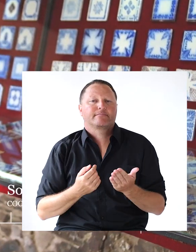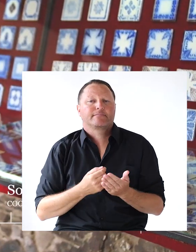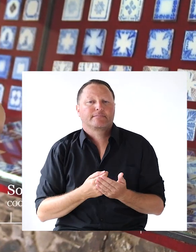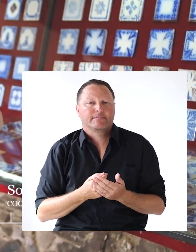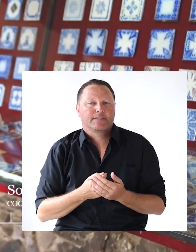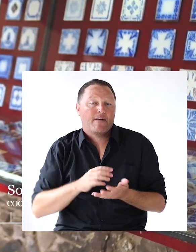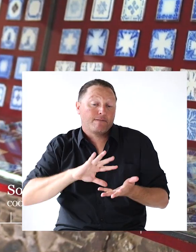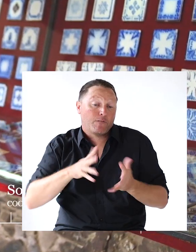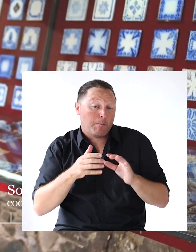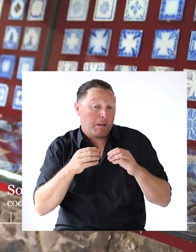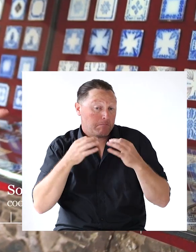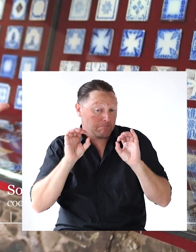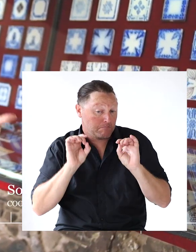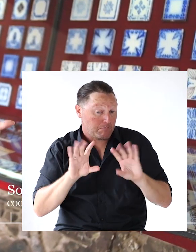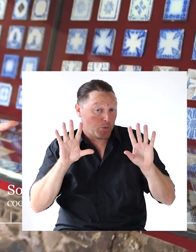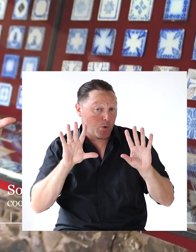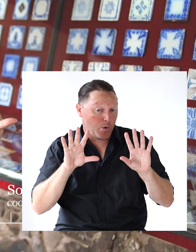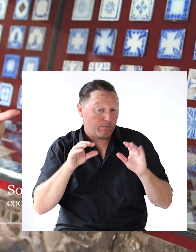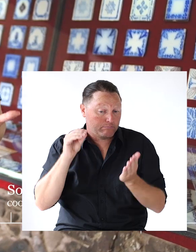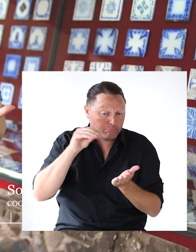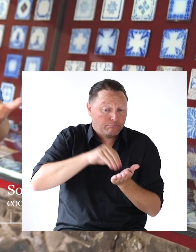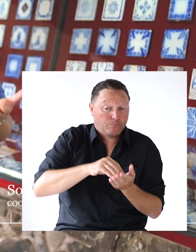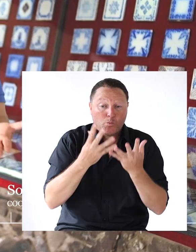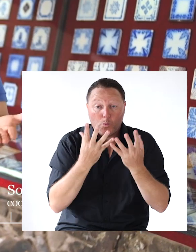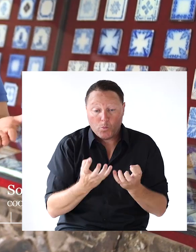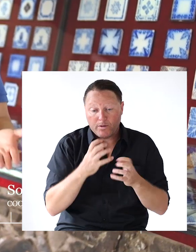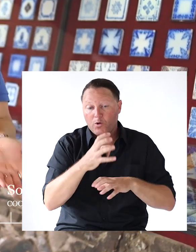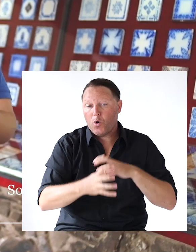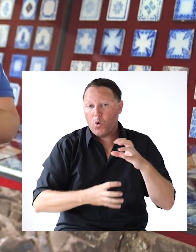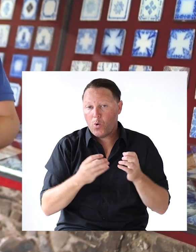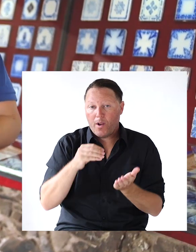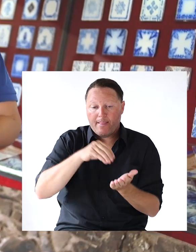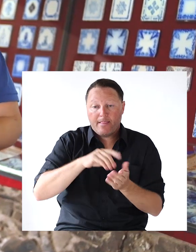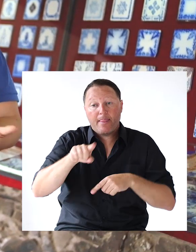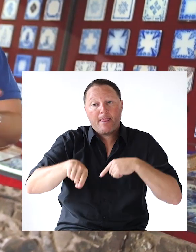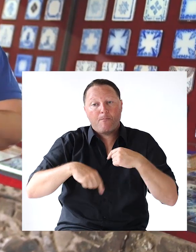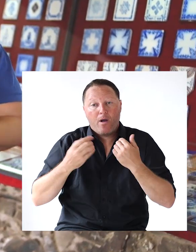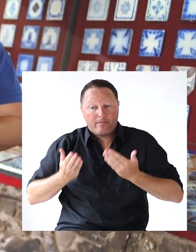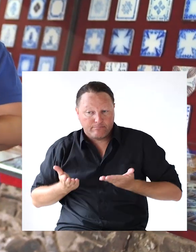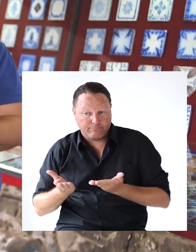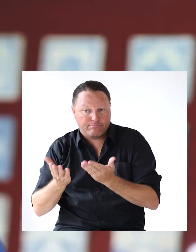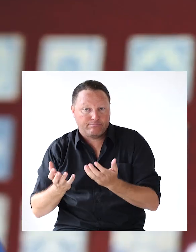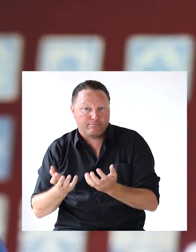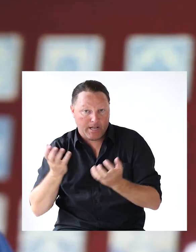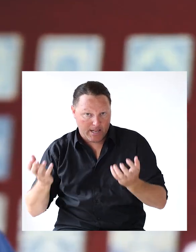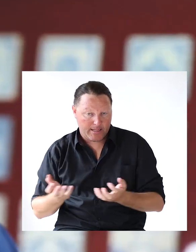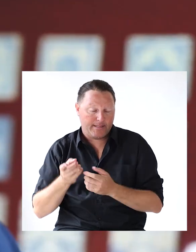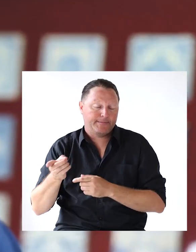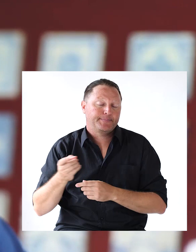Quedaba digamos Impregnado El color En el azulejo Que después iba a ir A la cocción